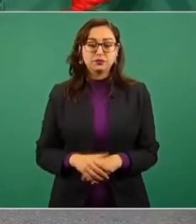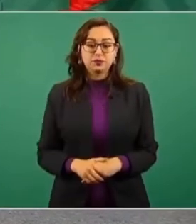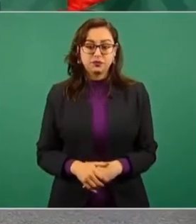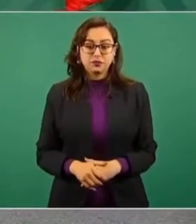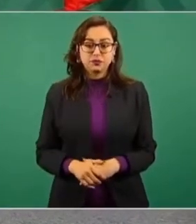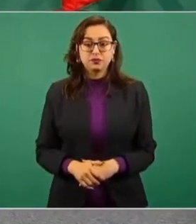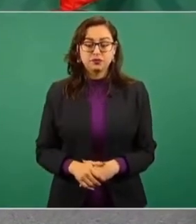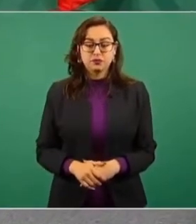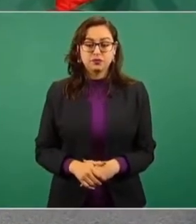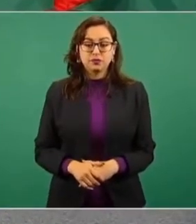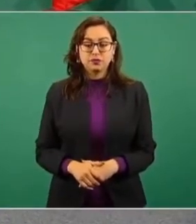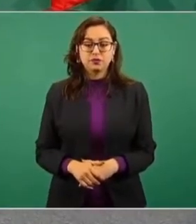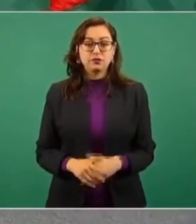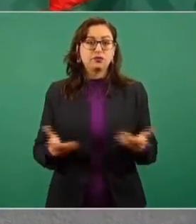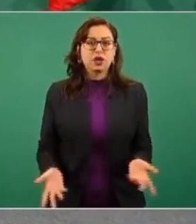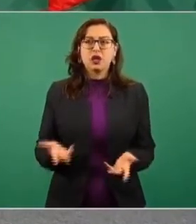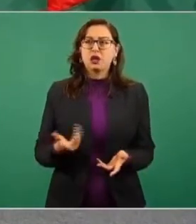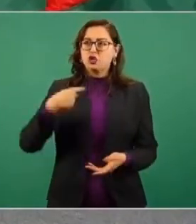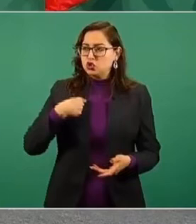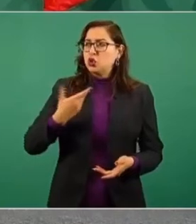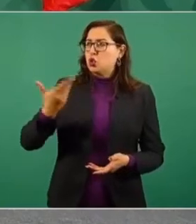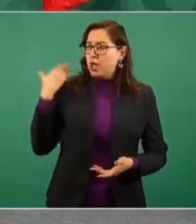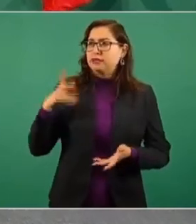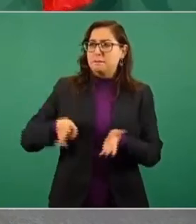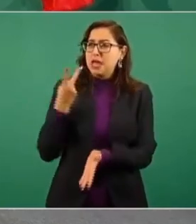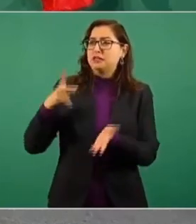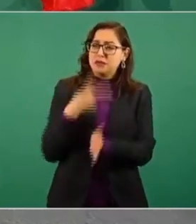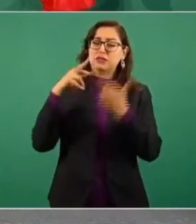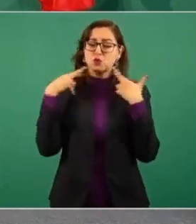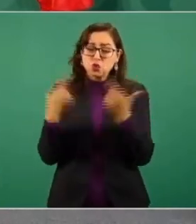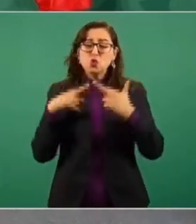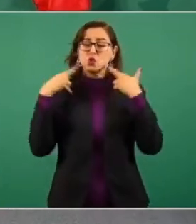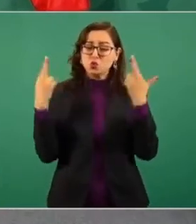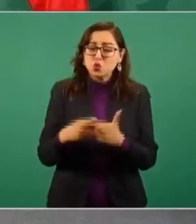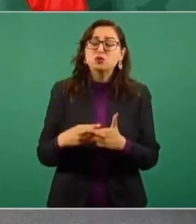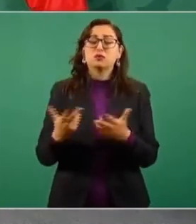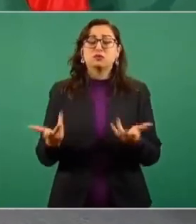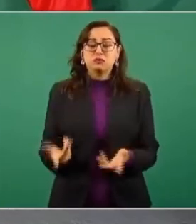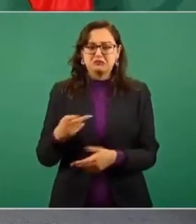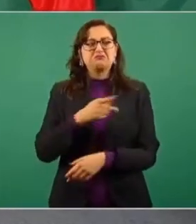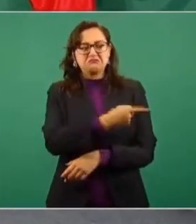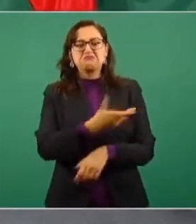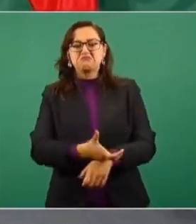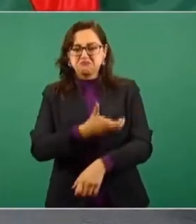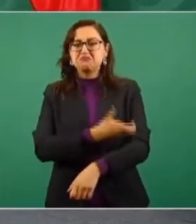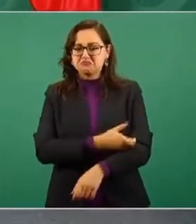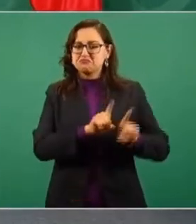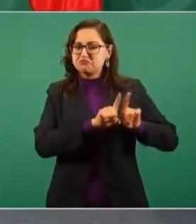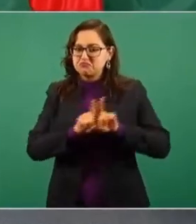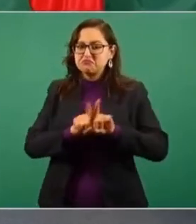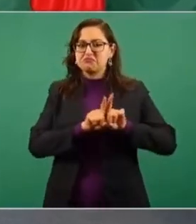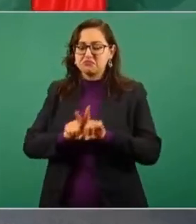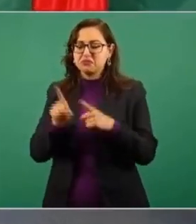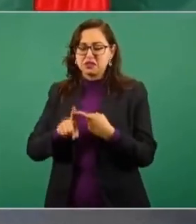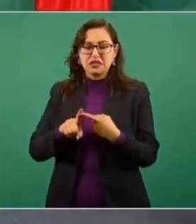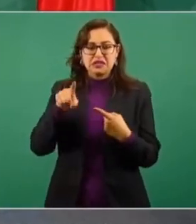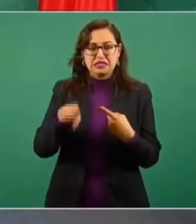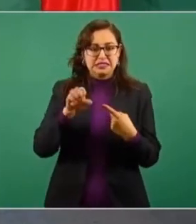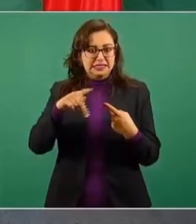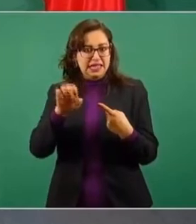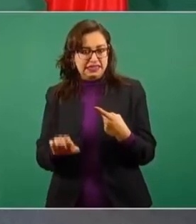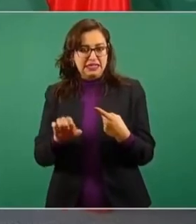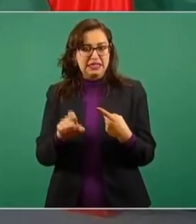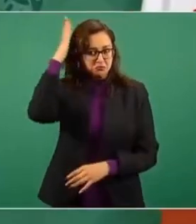en reuniones periódicas que llevamos a cabo, no sólo con el CENTE, con el sindicato